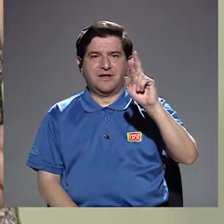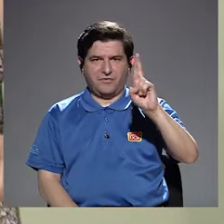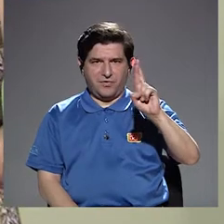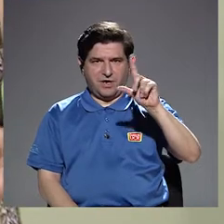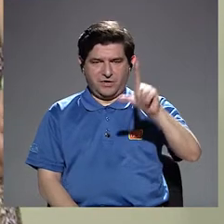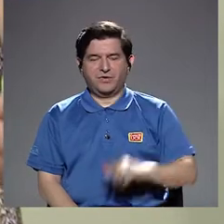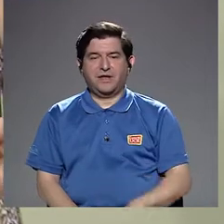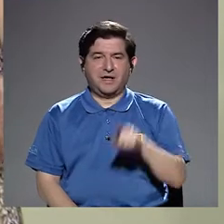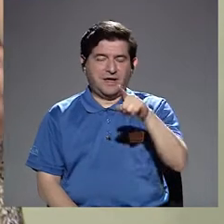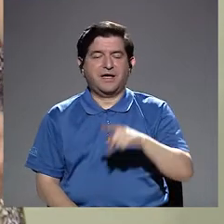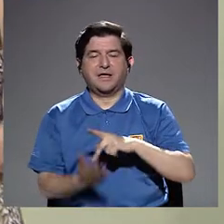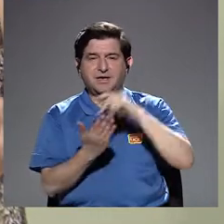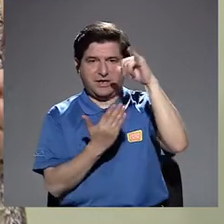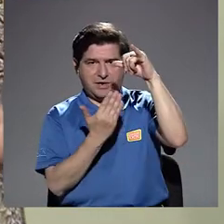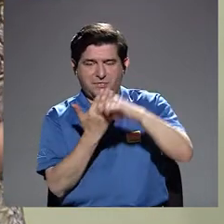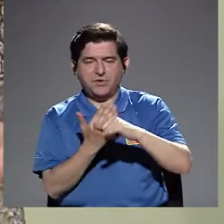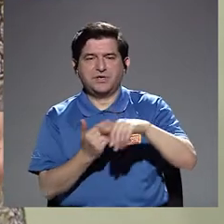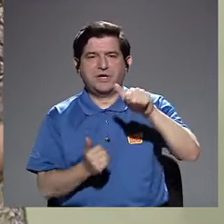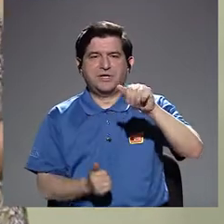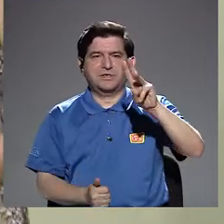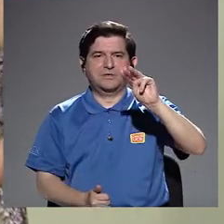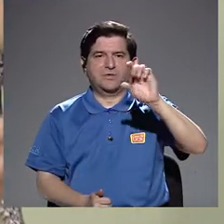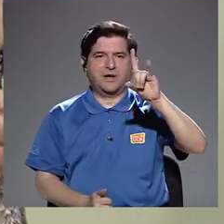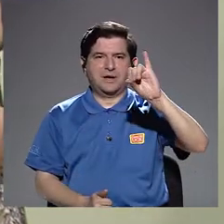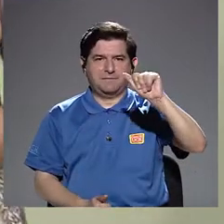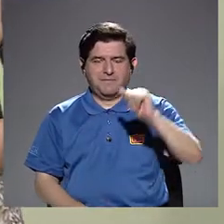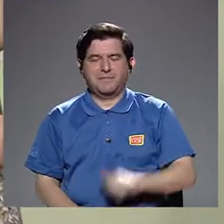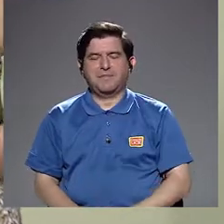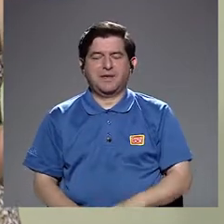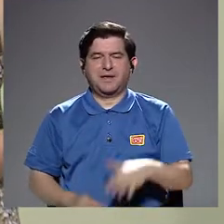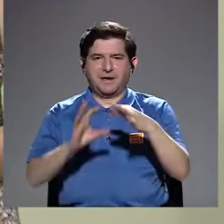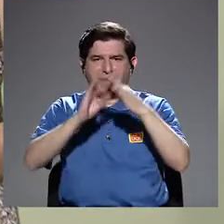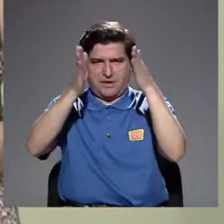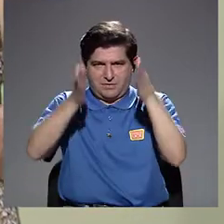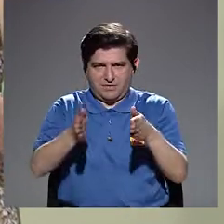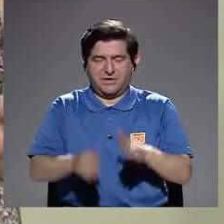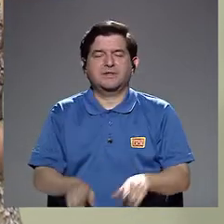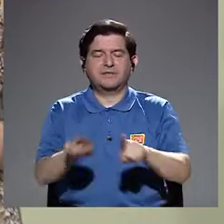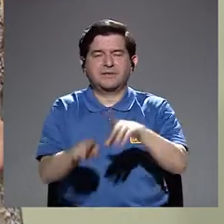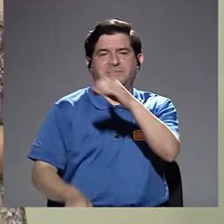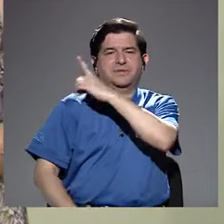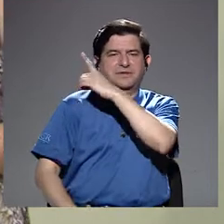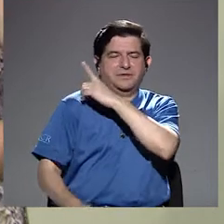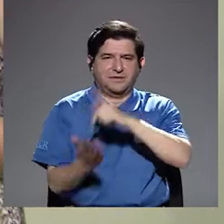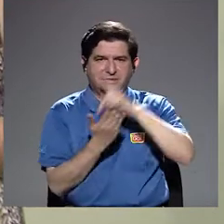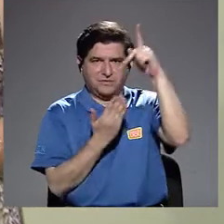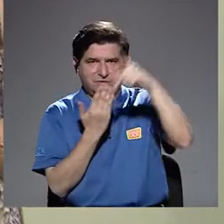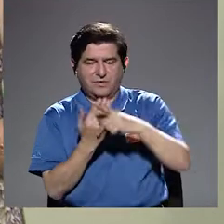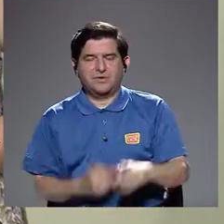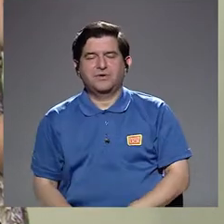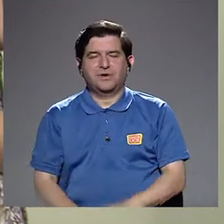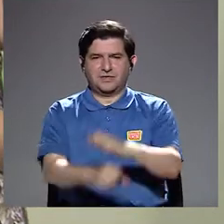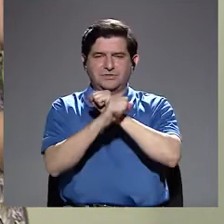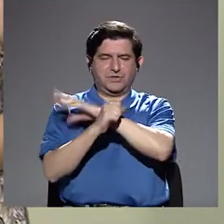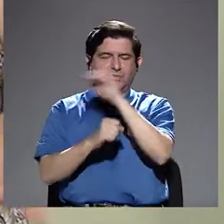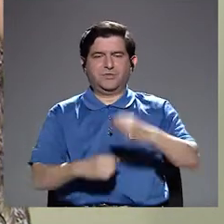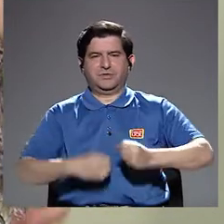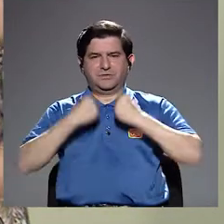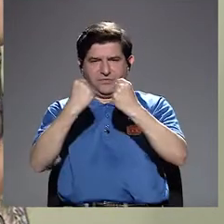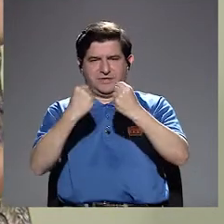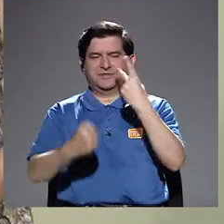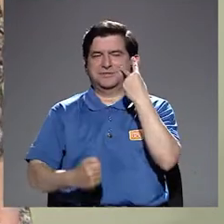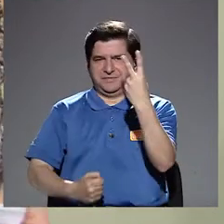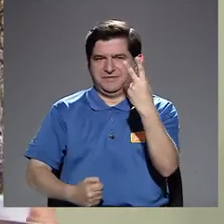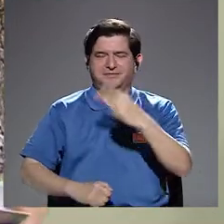Proyecto Amelia. Esto es Adolescentes, Mujeres, Empoderadas, Libres y Autónomas. Y es también directora del programa Seguras y Fuertes.